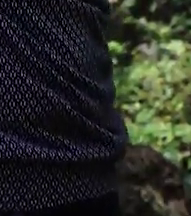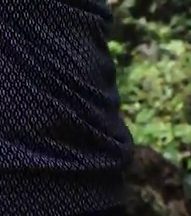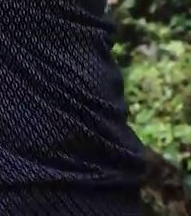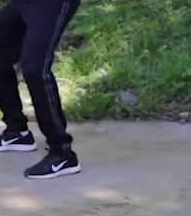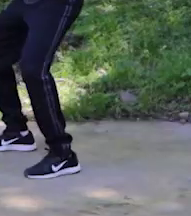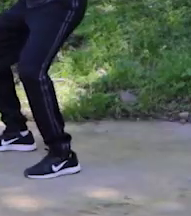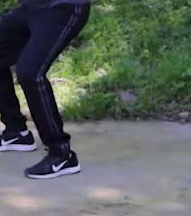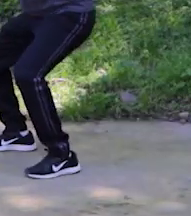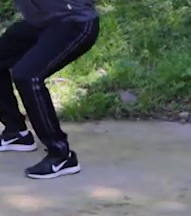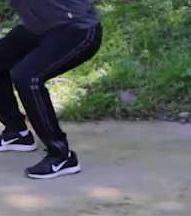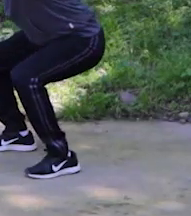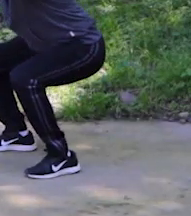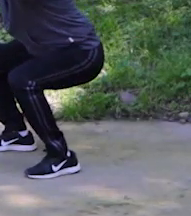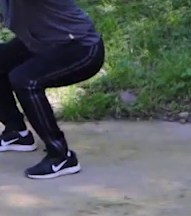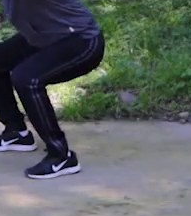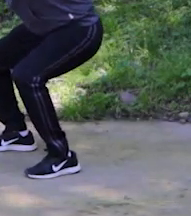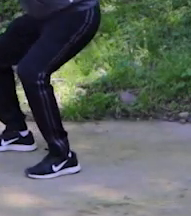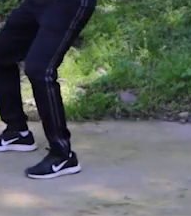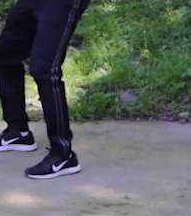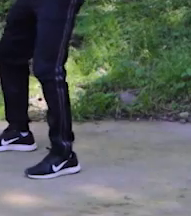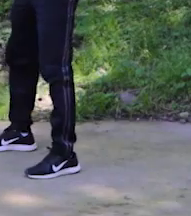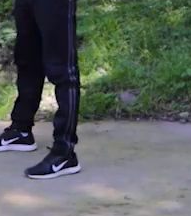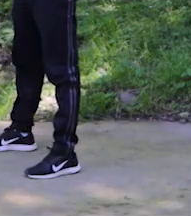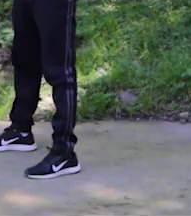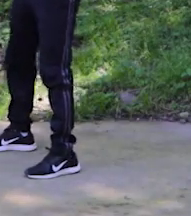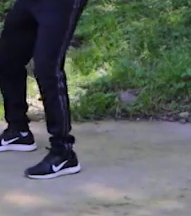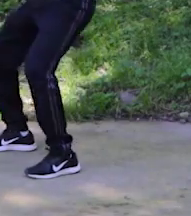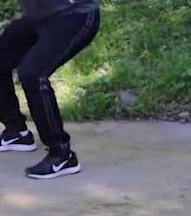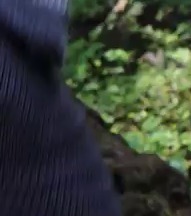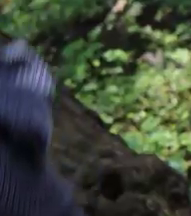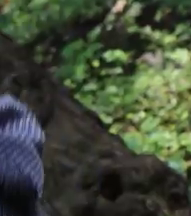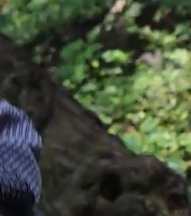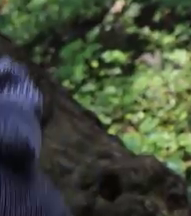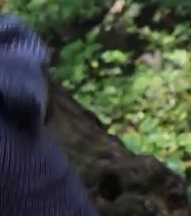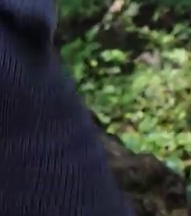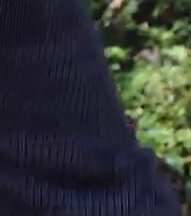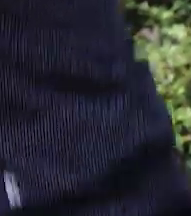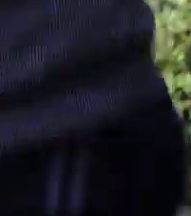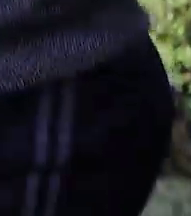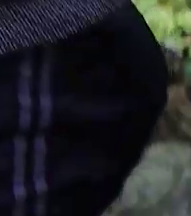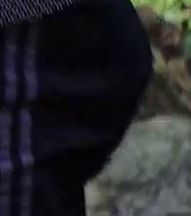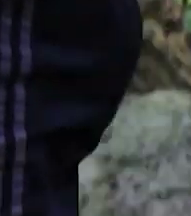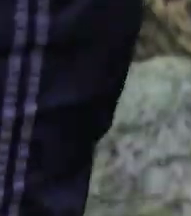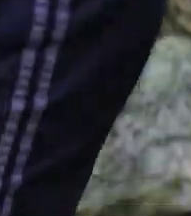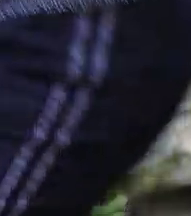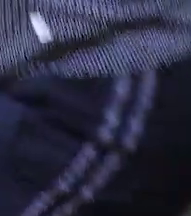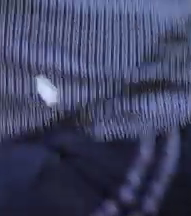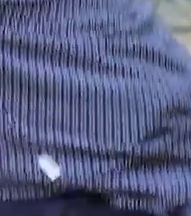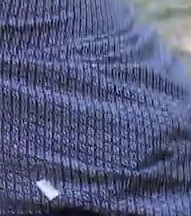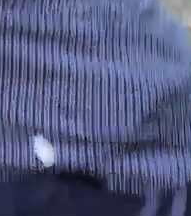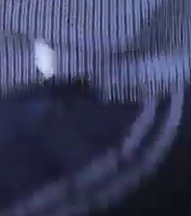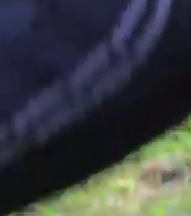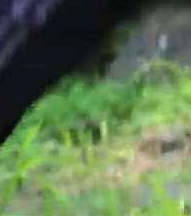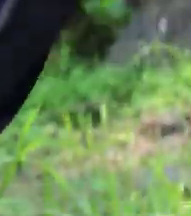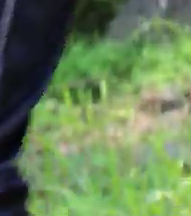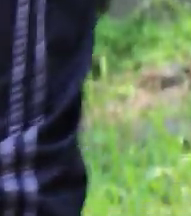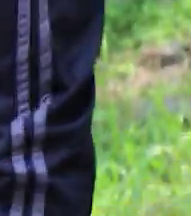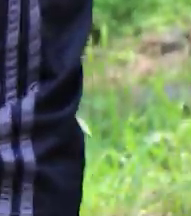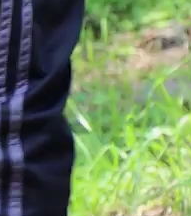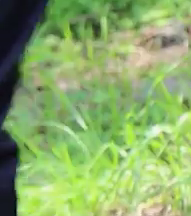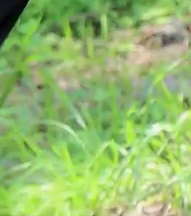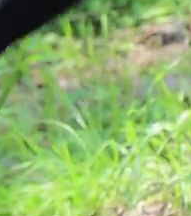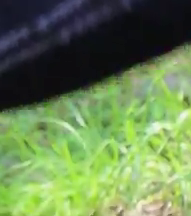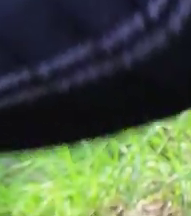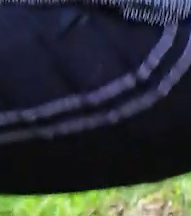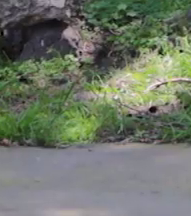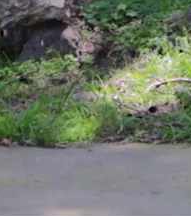y bajamos. Flexionamos rodilla. Noventa más. Bien. Exactamente. Arriba.